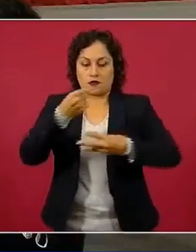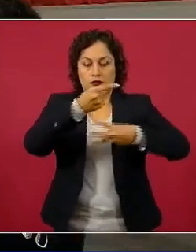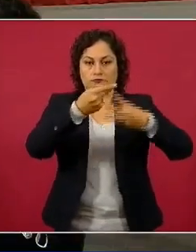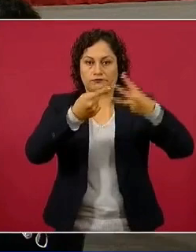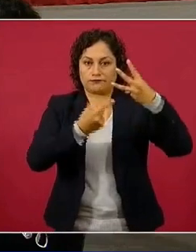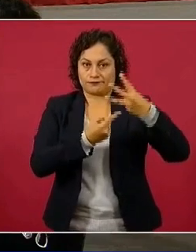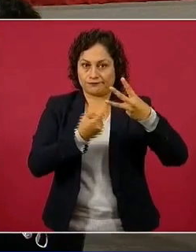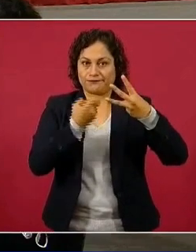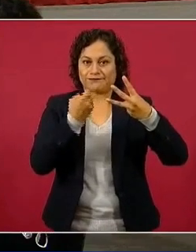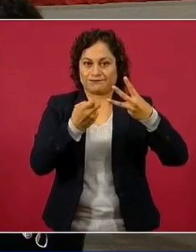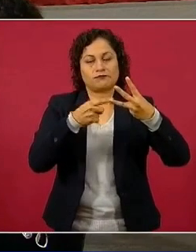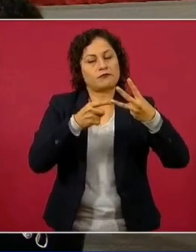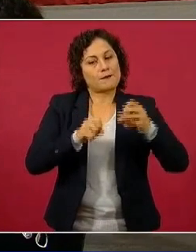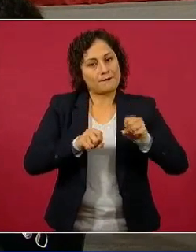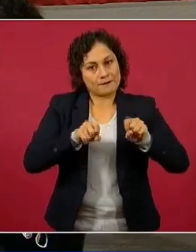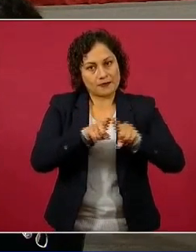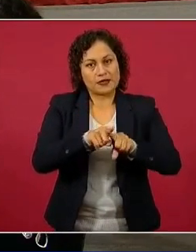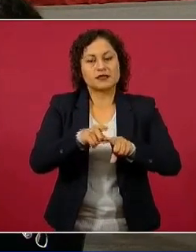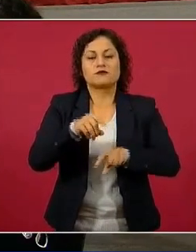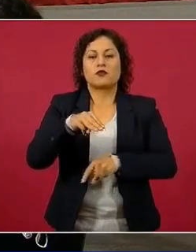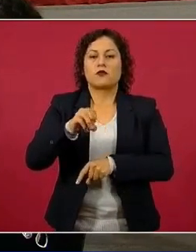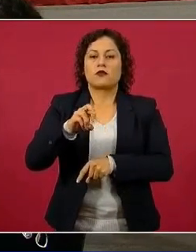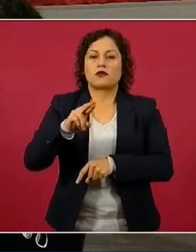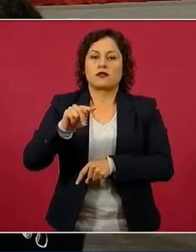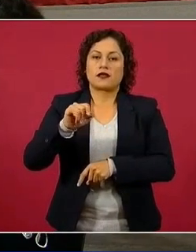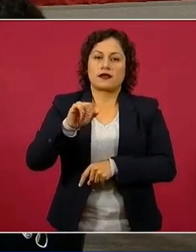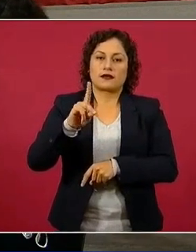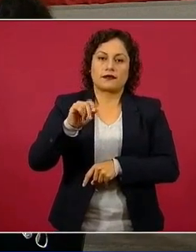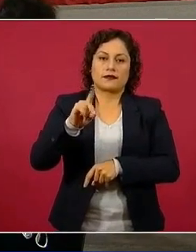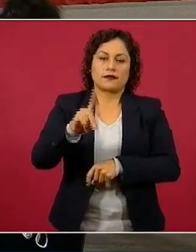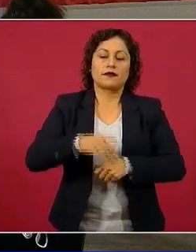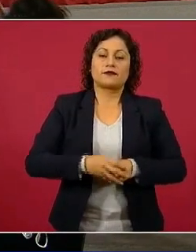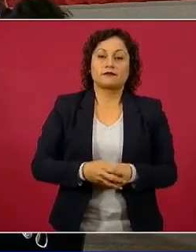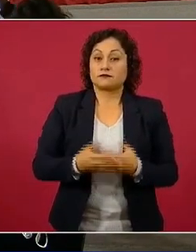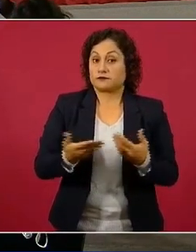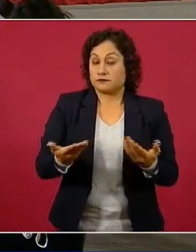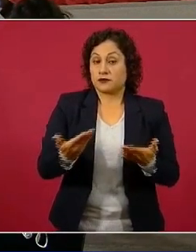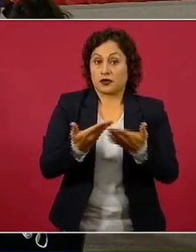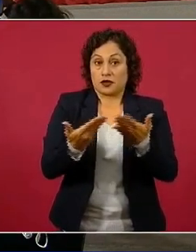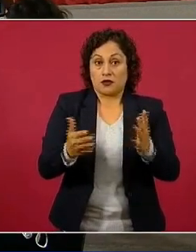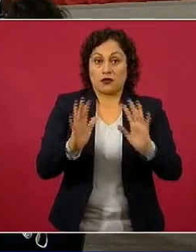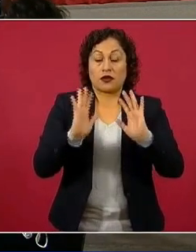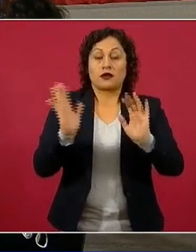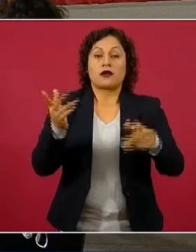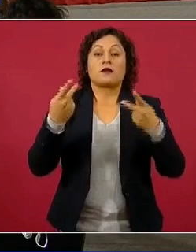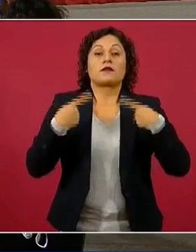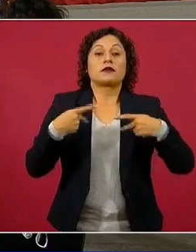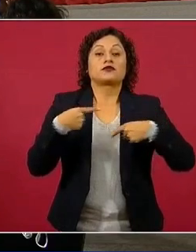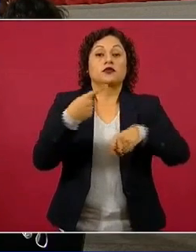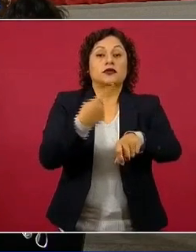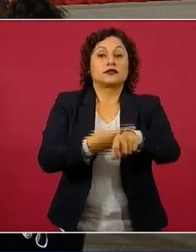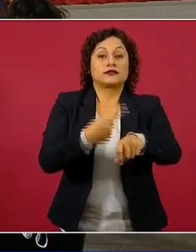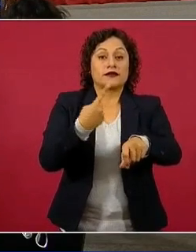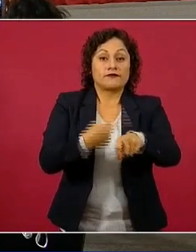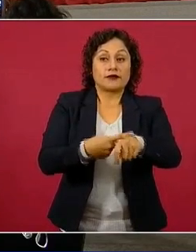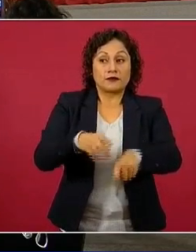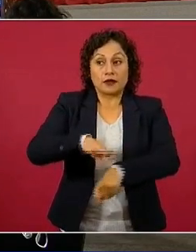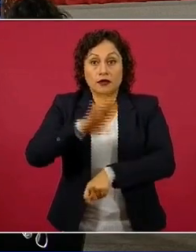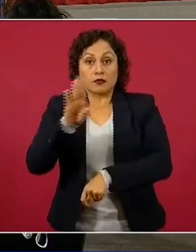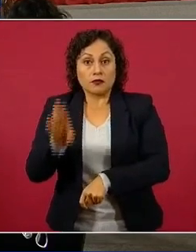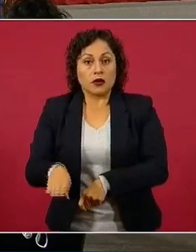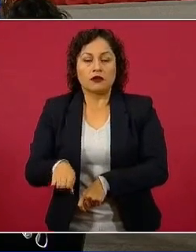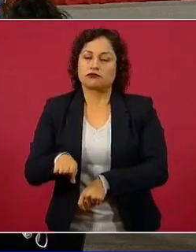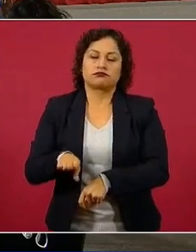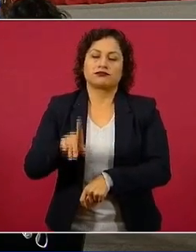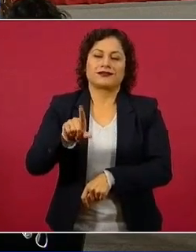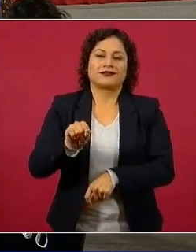incluyendo la mortalidad COVID. De hecho, la reducción de mortalidad o la diferencia es 71 por ciento menos de lo que